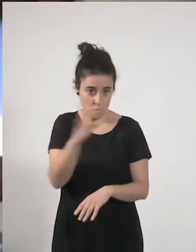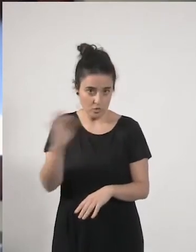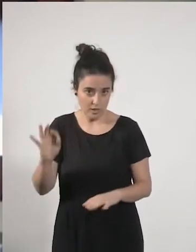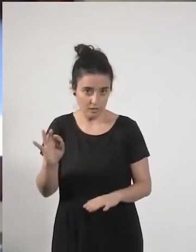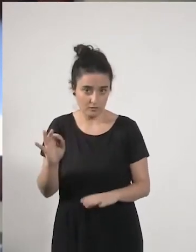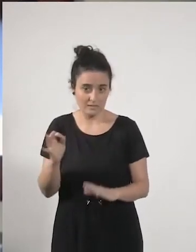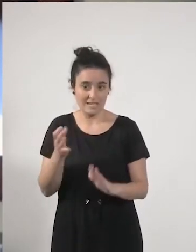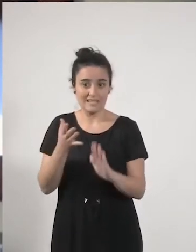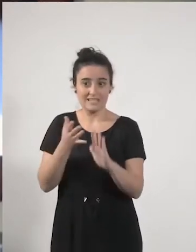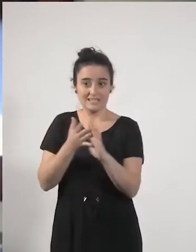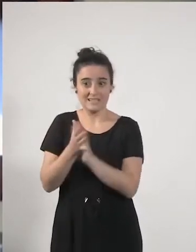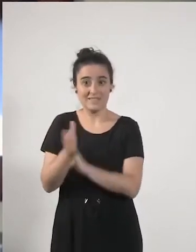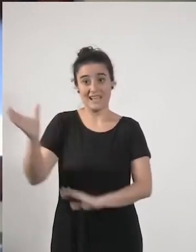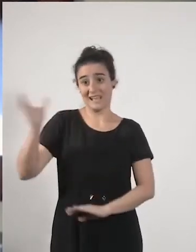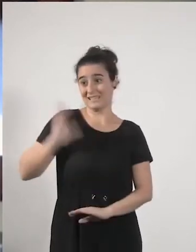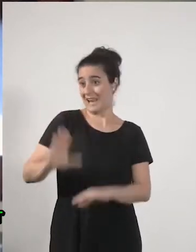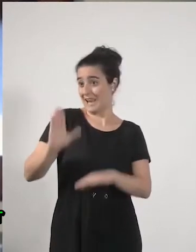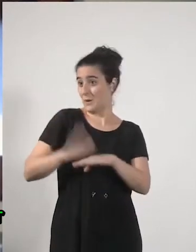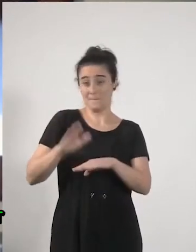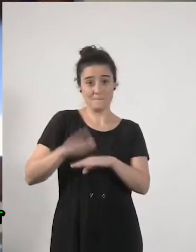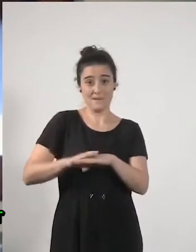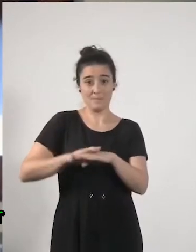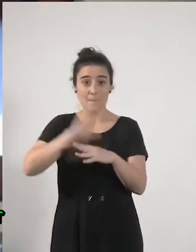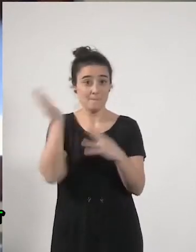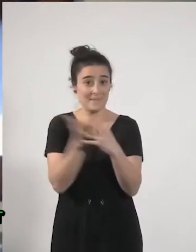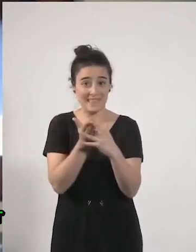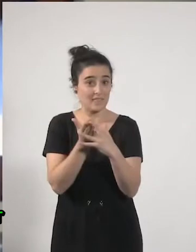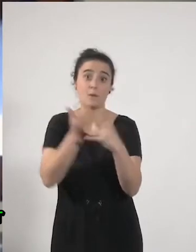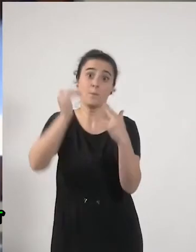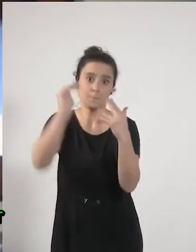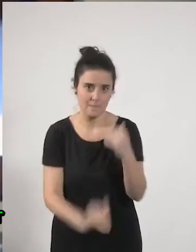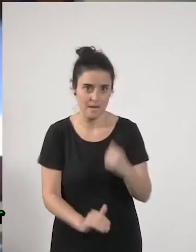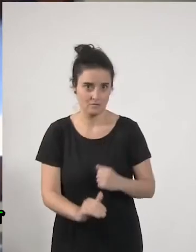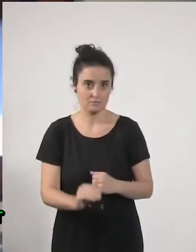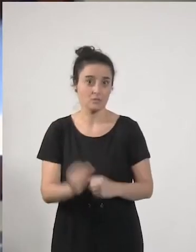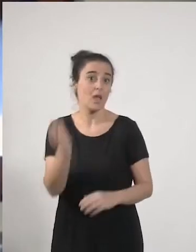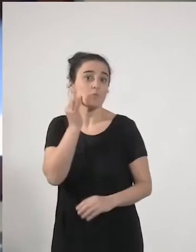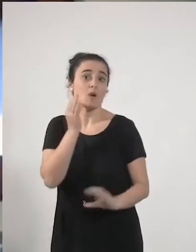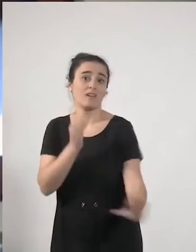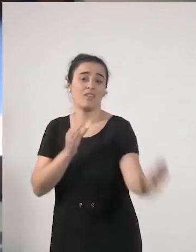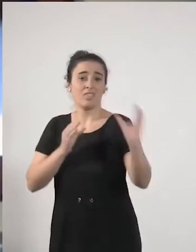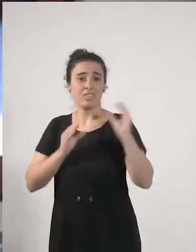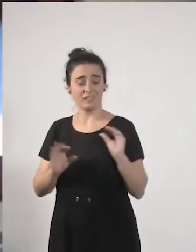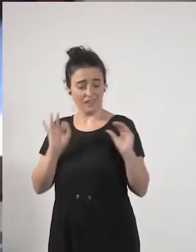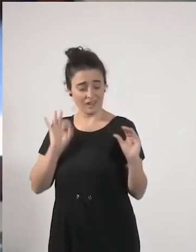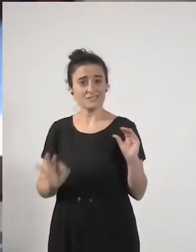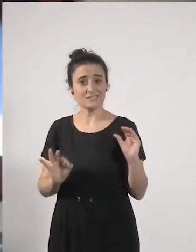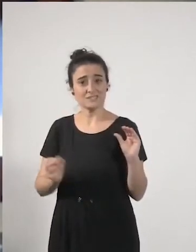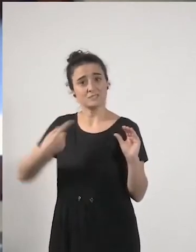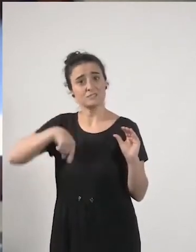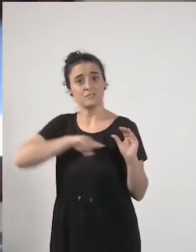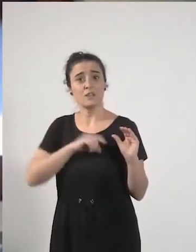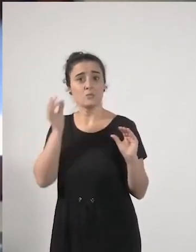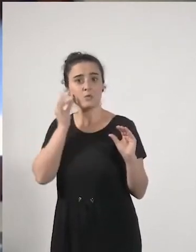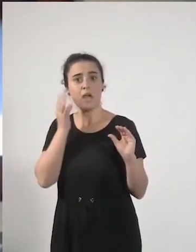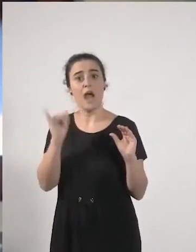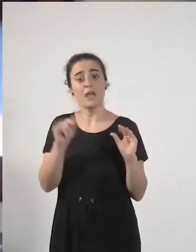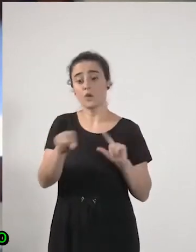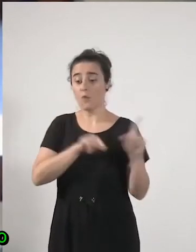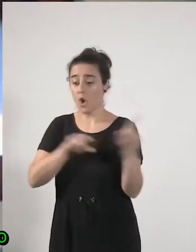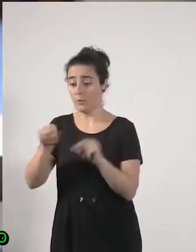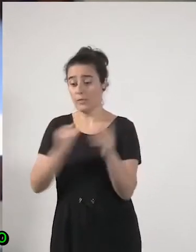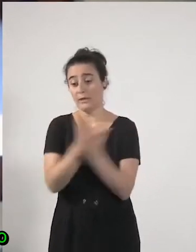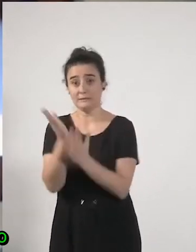es menos de la mitad del salario mínimo pues eso es lo que nos van a dar las mujeres entonces las mujeres vamos a tener varias opciones